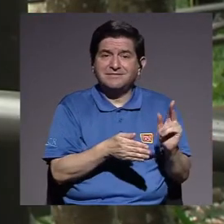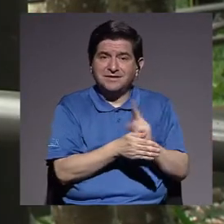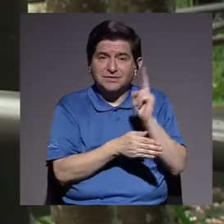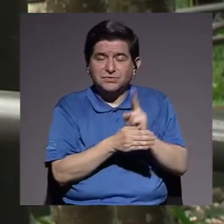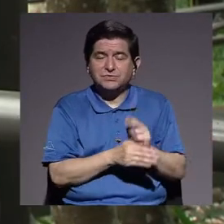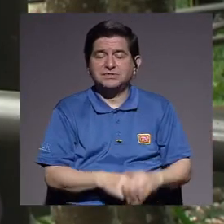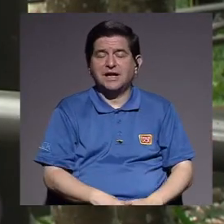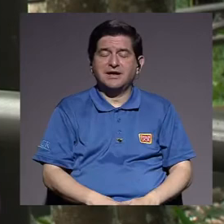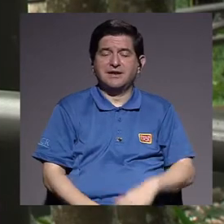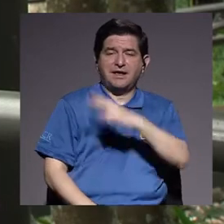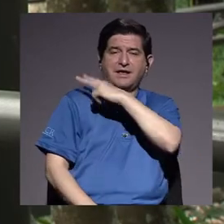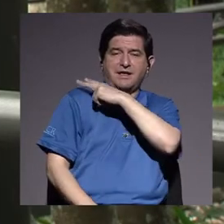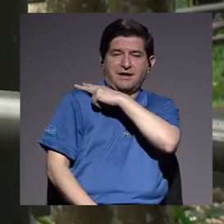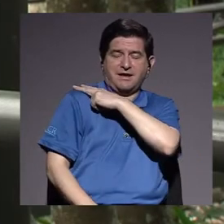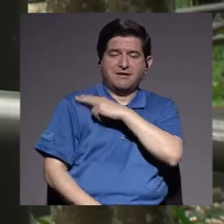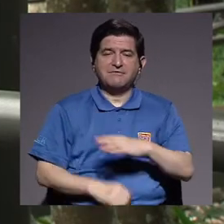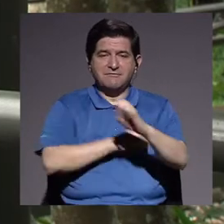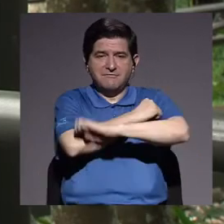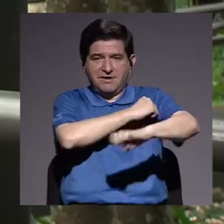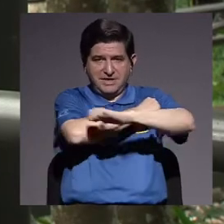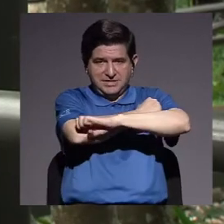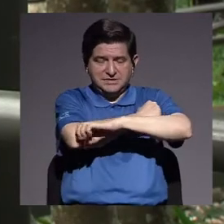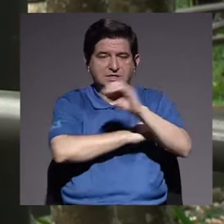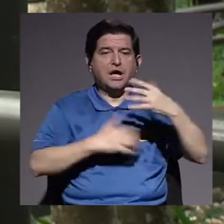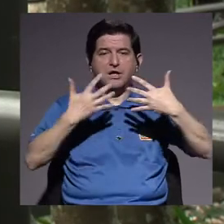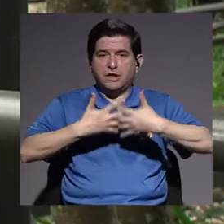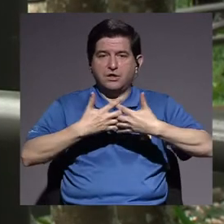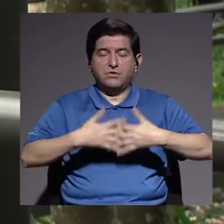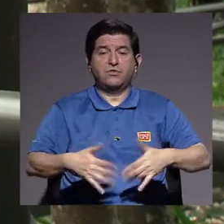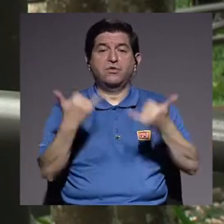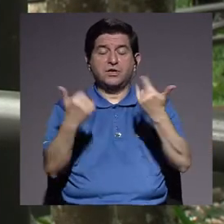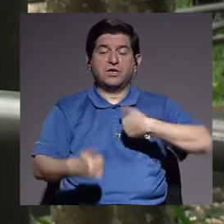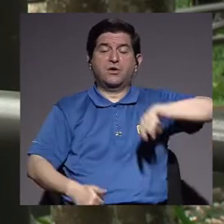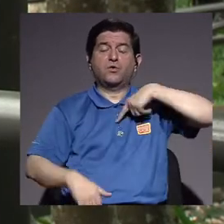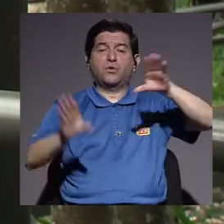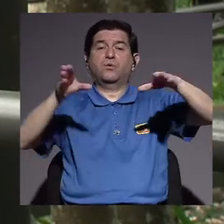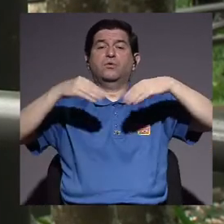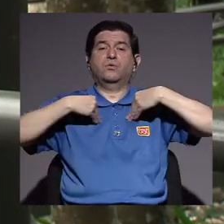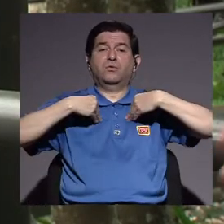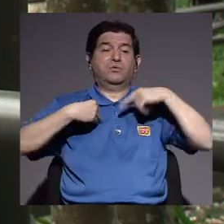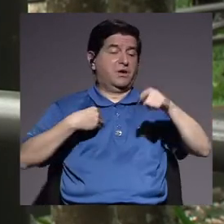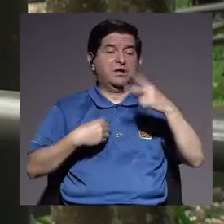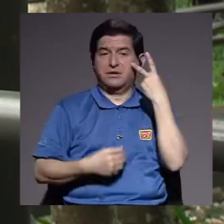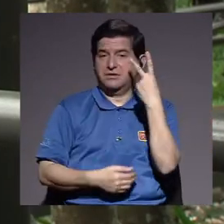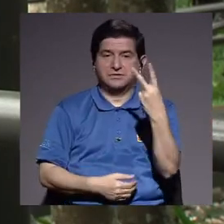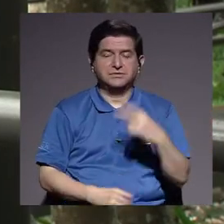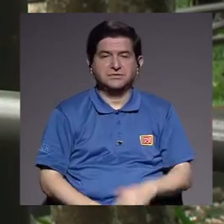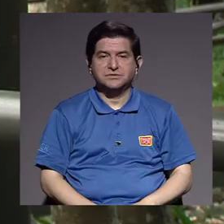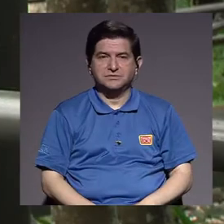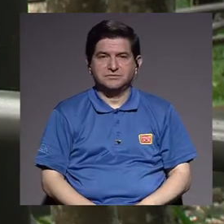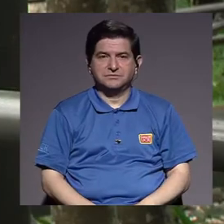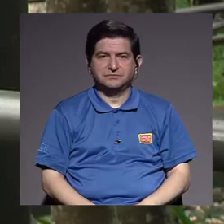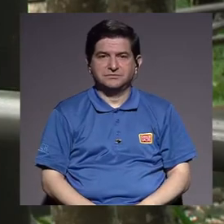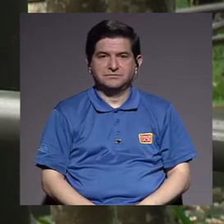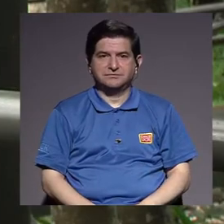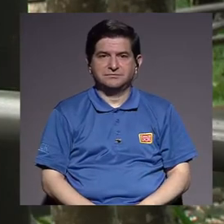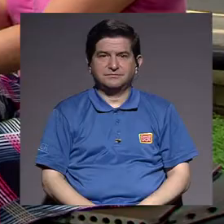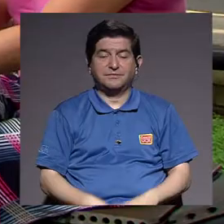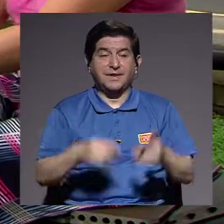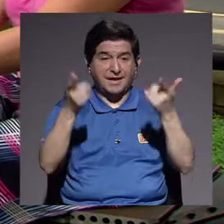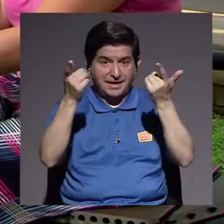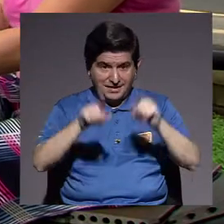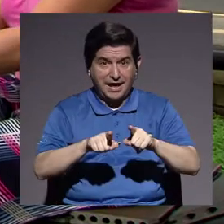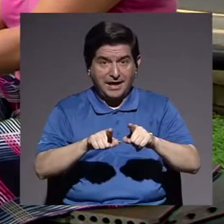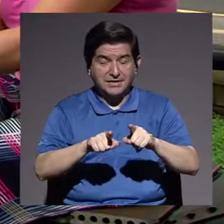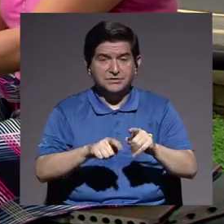O el patrón estado o las empresas. Y esos cargos los estamos asumiendo nosotros. Y eso no se está viendo tampoco. Bueno, sea, hay casos